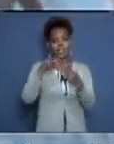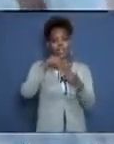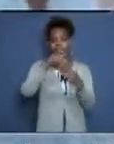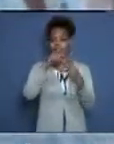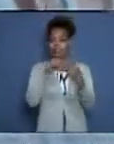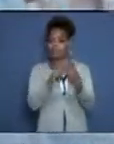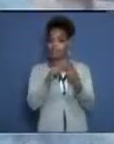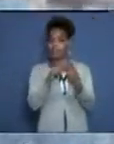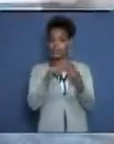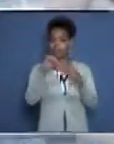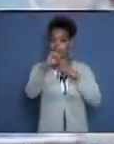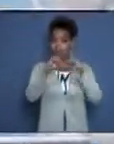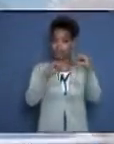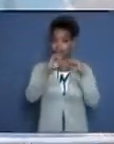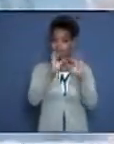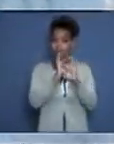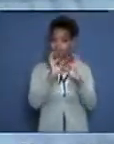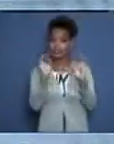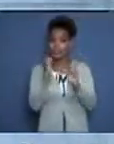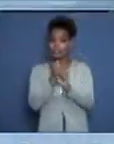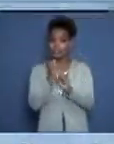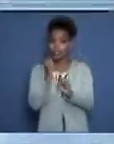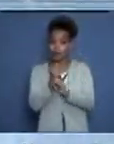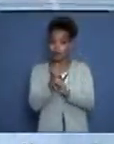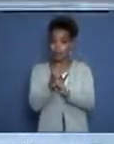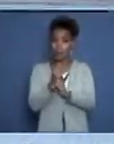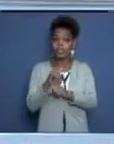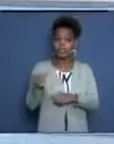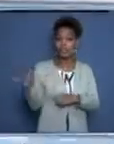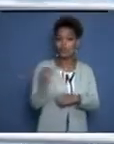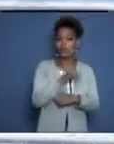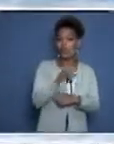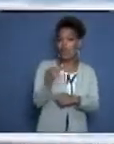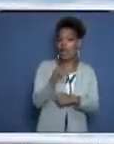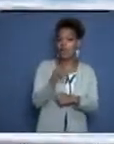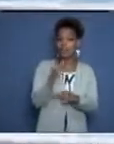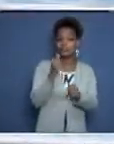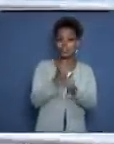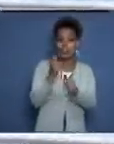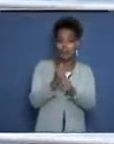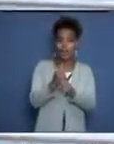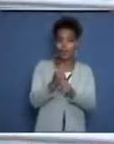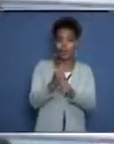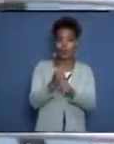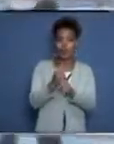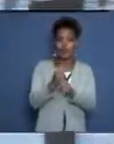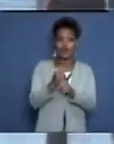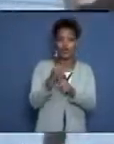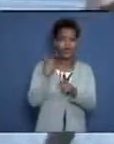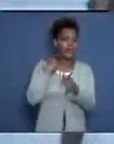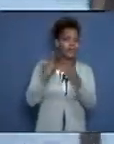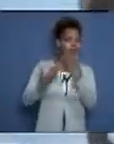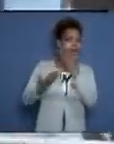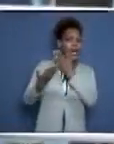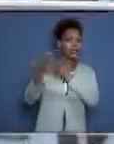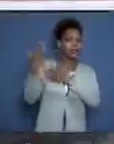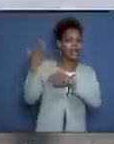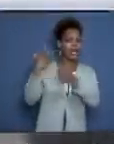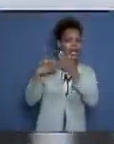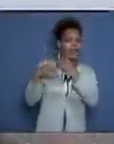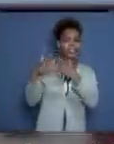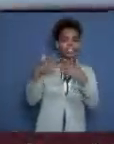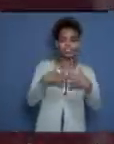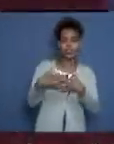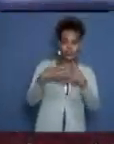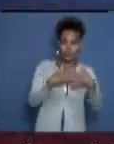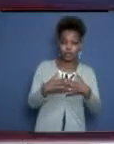por Julio César La Cruz. Igualando la actuación de Cuba en los Juegos Olímpicos de Atlanta 96, donde tres hombres llegaron a su segundo título.